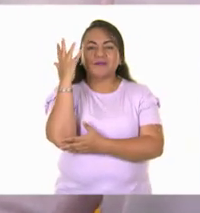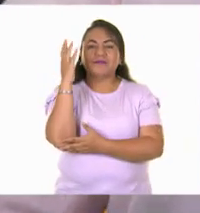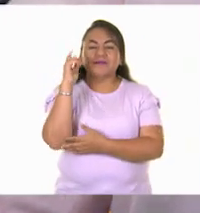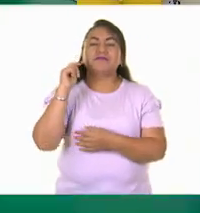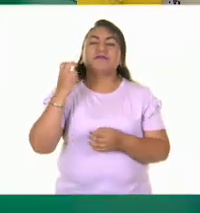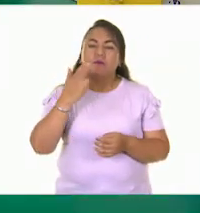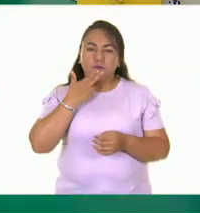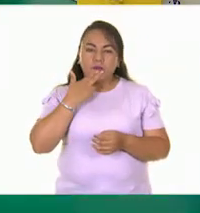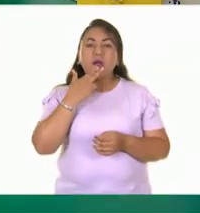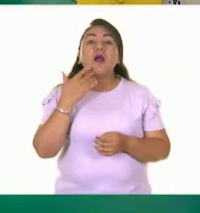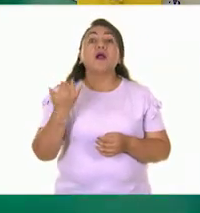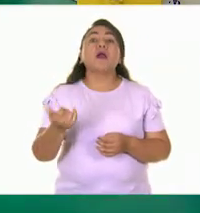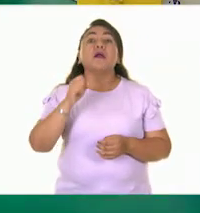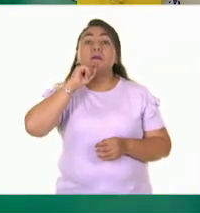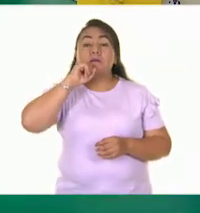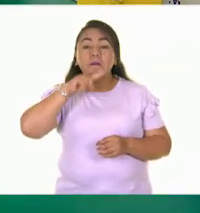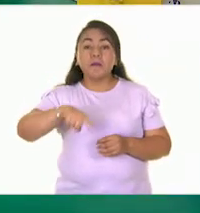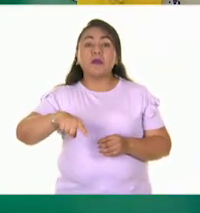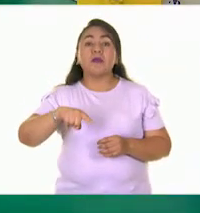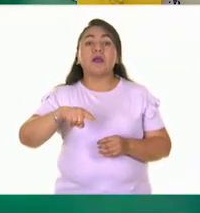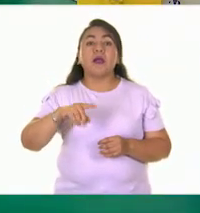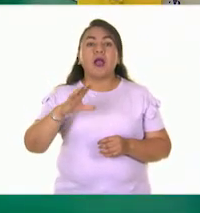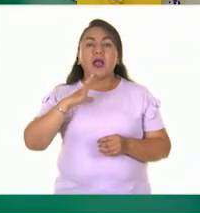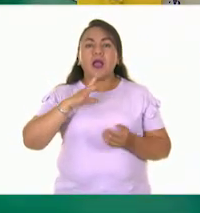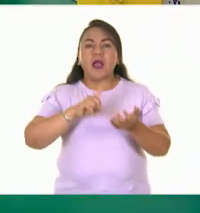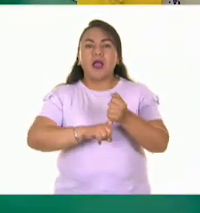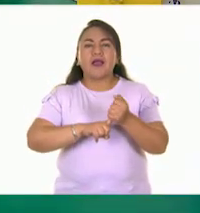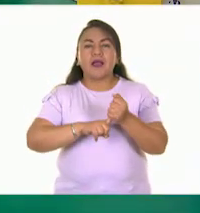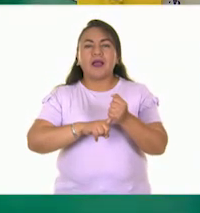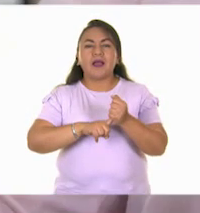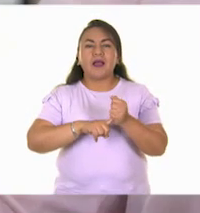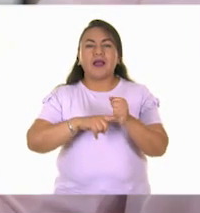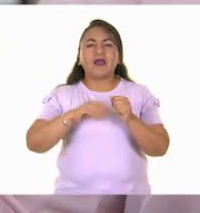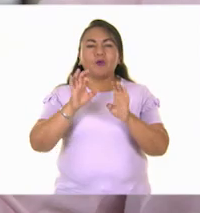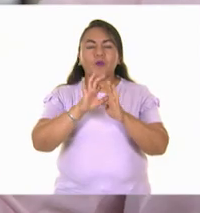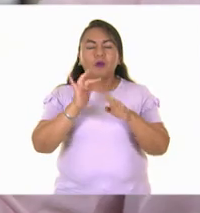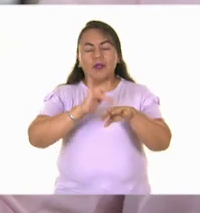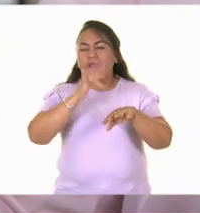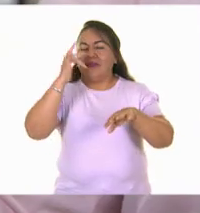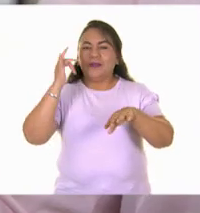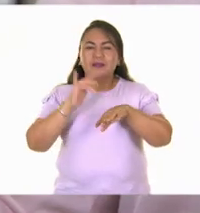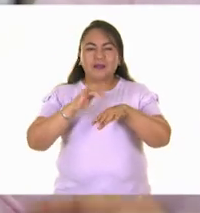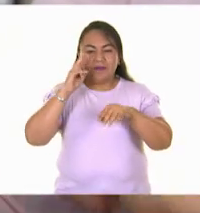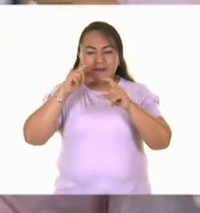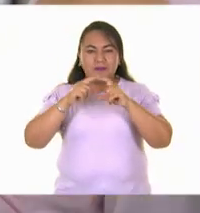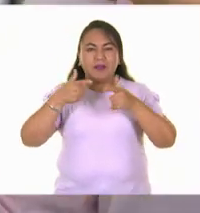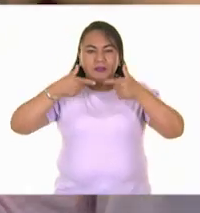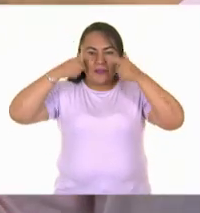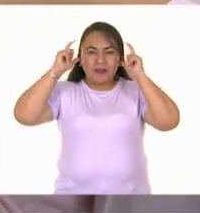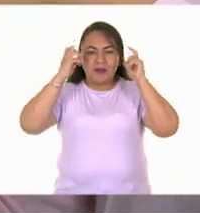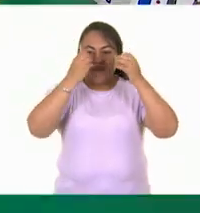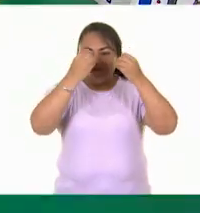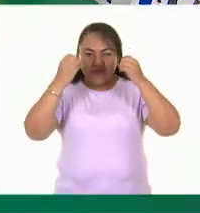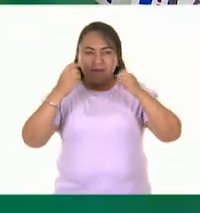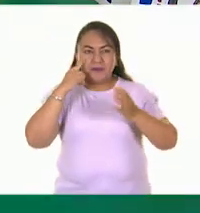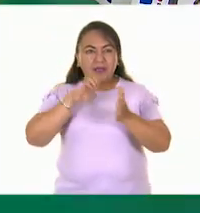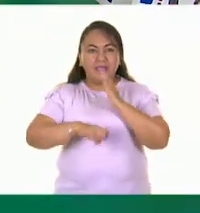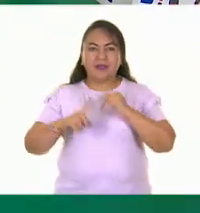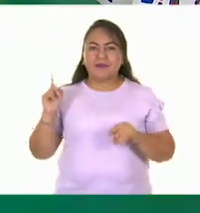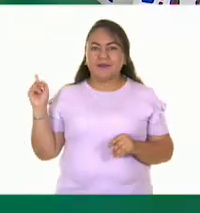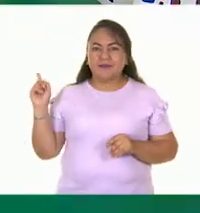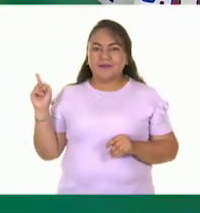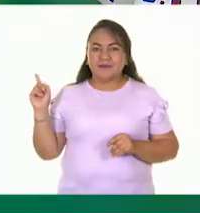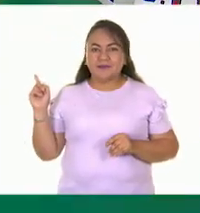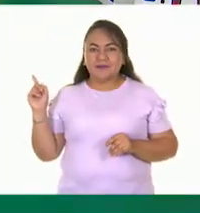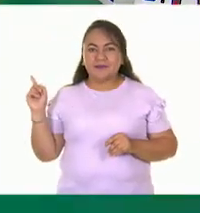una diadema que tenía como unos diamantitos, ¿se acuerdan? Ah, sí, la que tenía como orejitas. Y yo recuerdo... Que aquí está, mira, aquí están esas